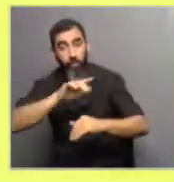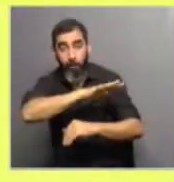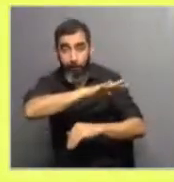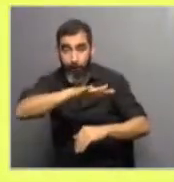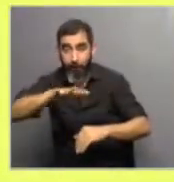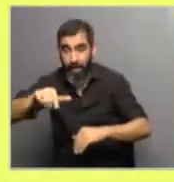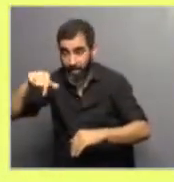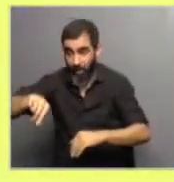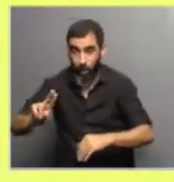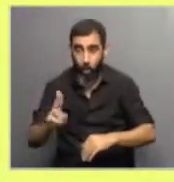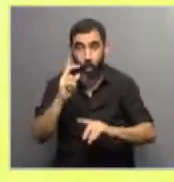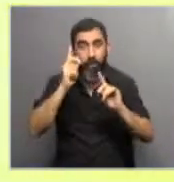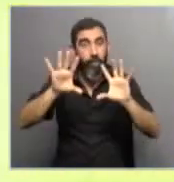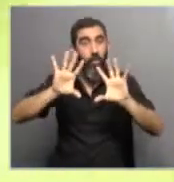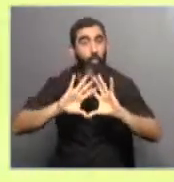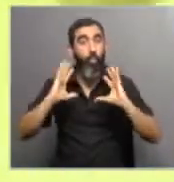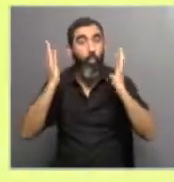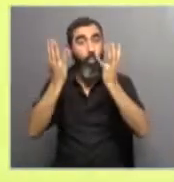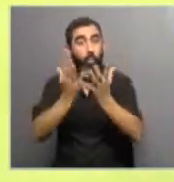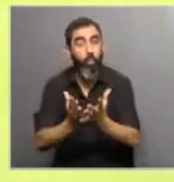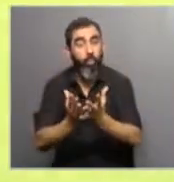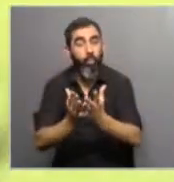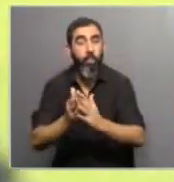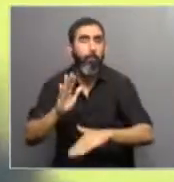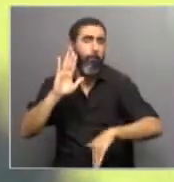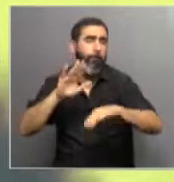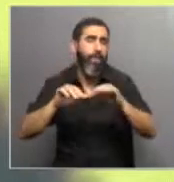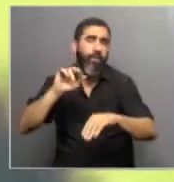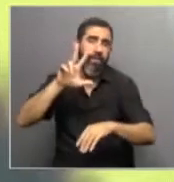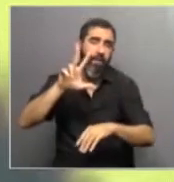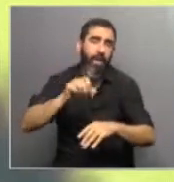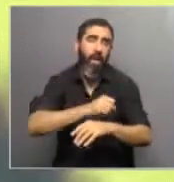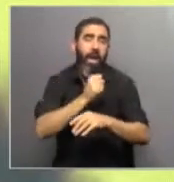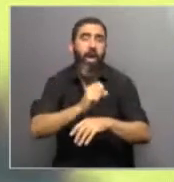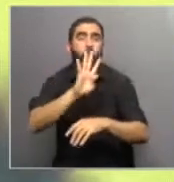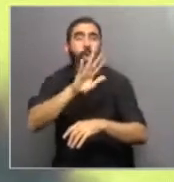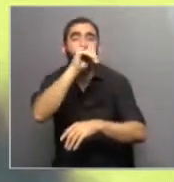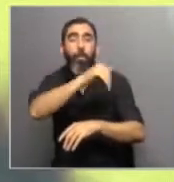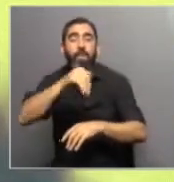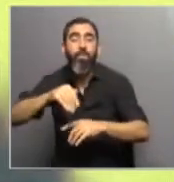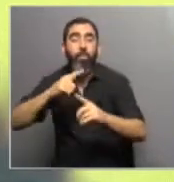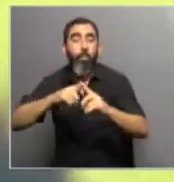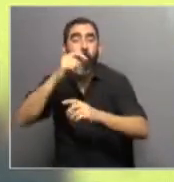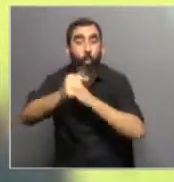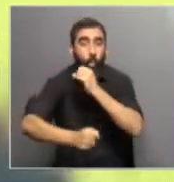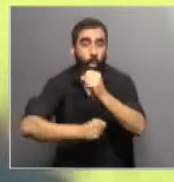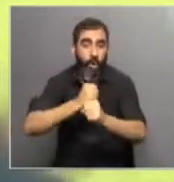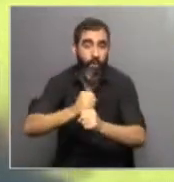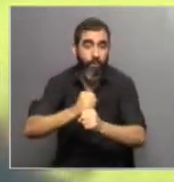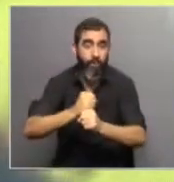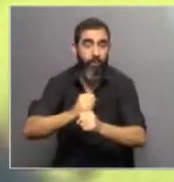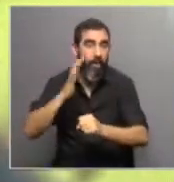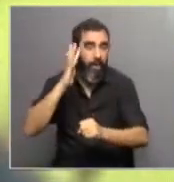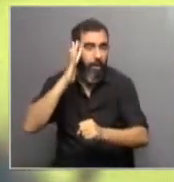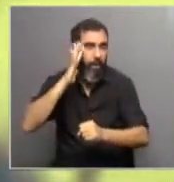nuestro país, en el nivel mundial, a un ritmo superior a entre 3 y 4 milímetros por año de aumento del nivel del mar. No parece